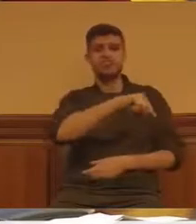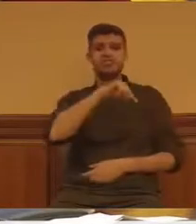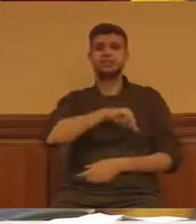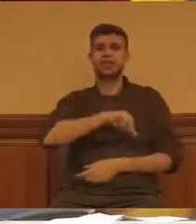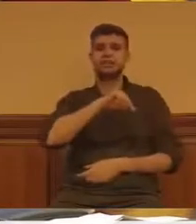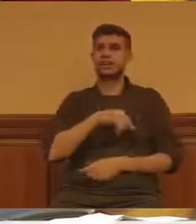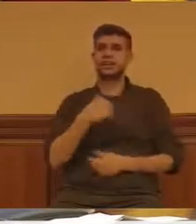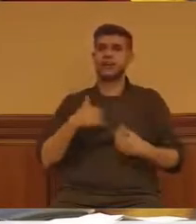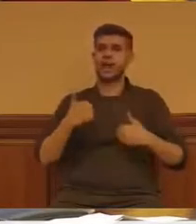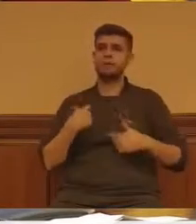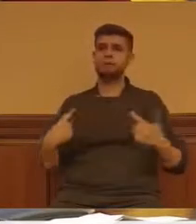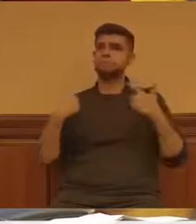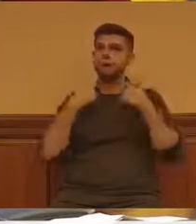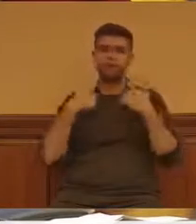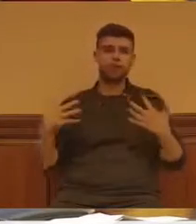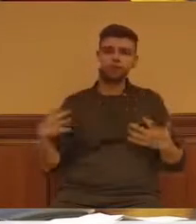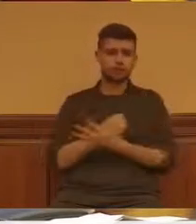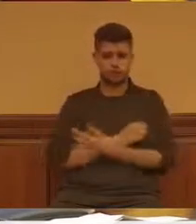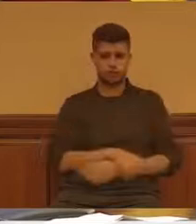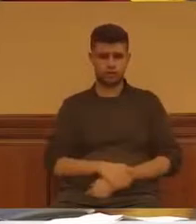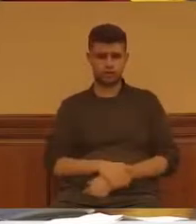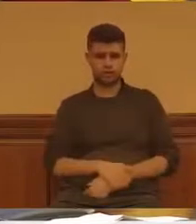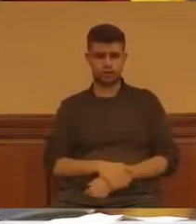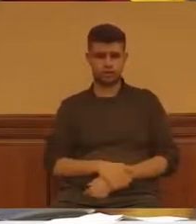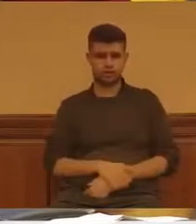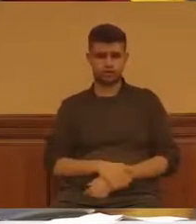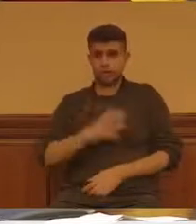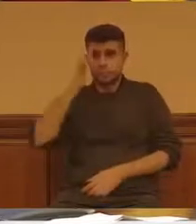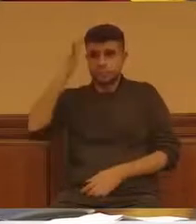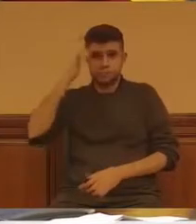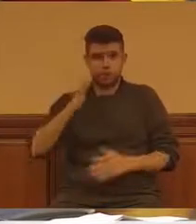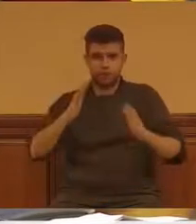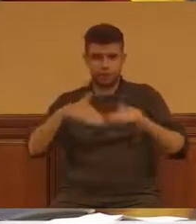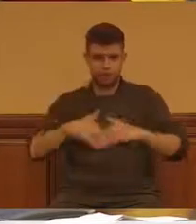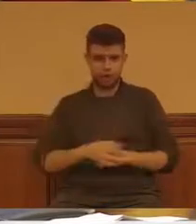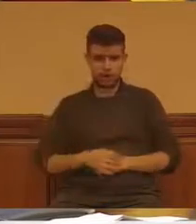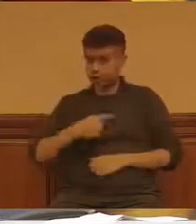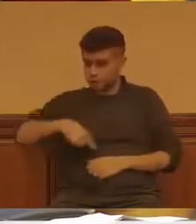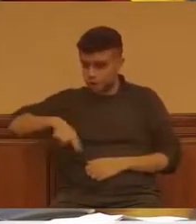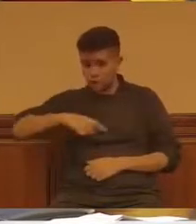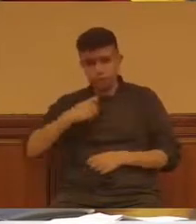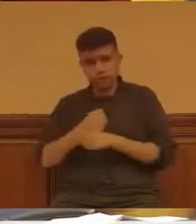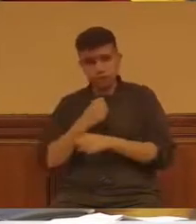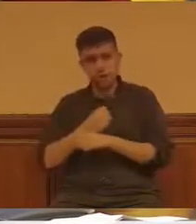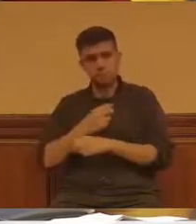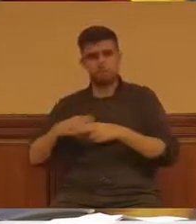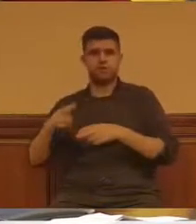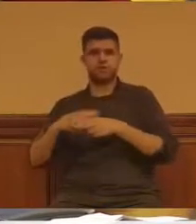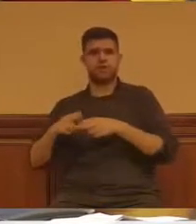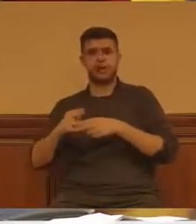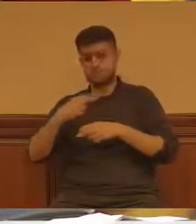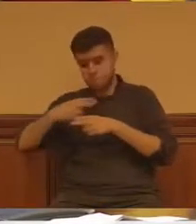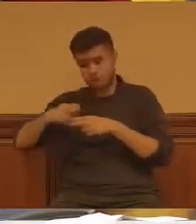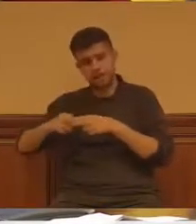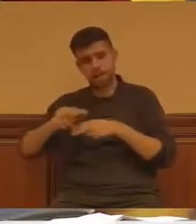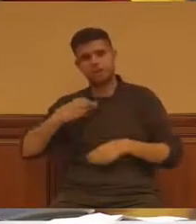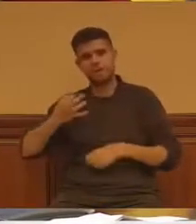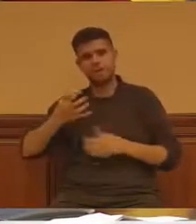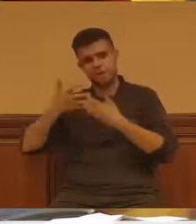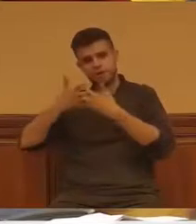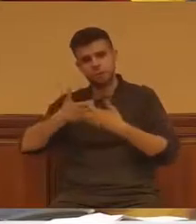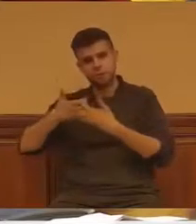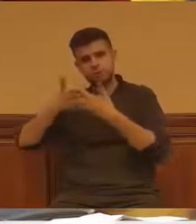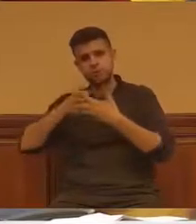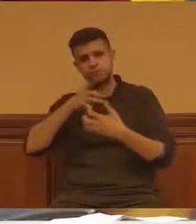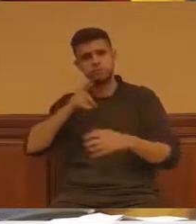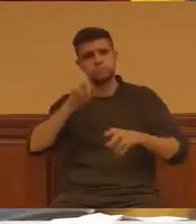Hagamos política, demostremos la utilidad y la belleza de la política para resolver los problemas de nuestra comunidad y para